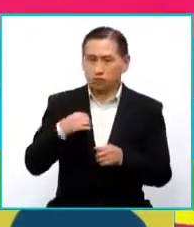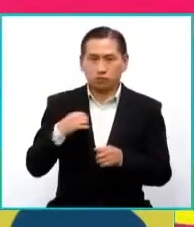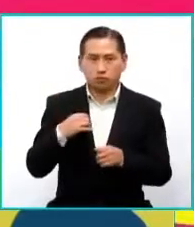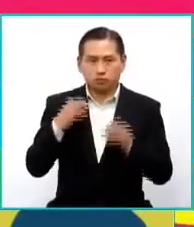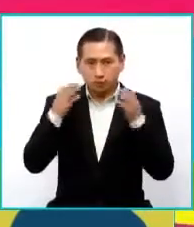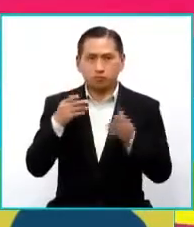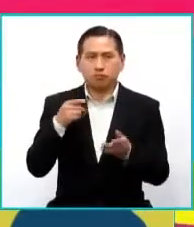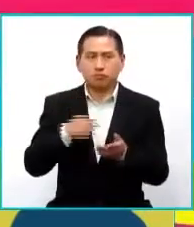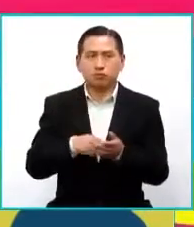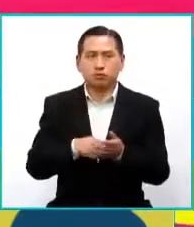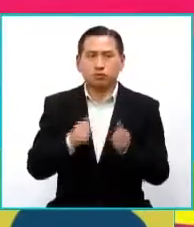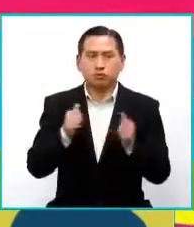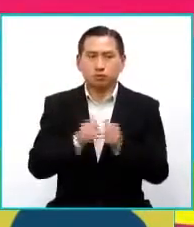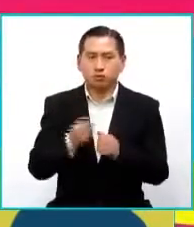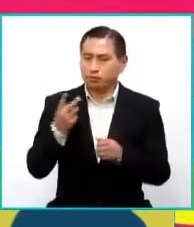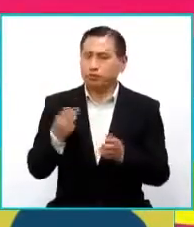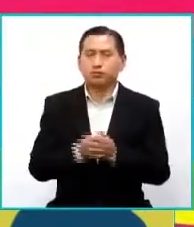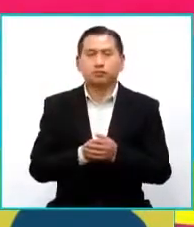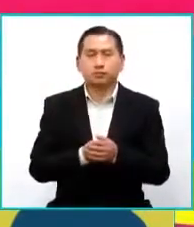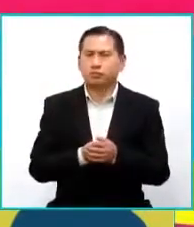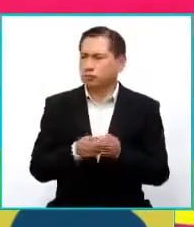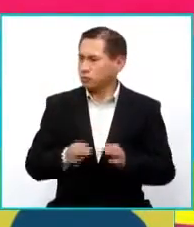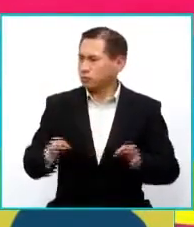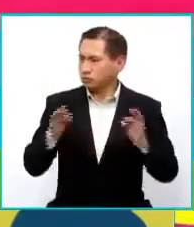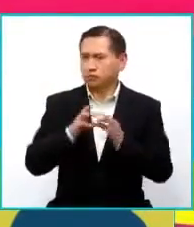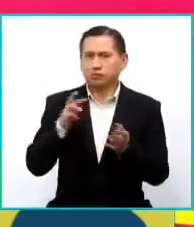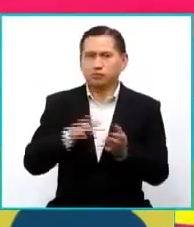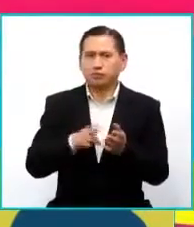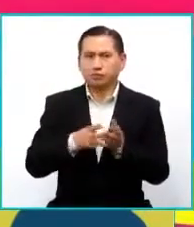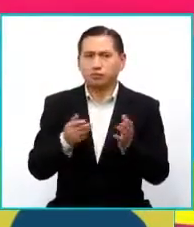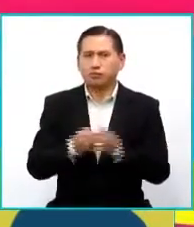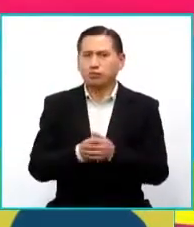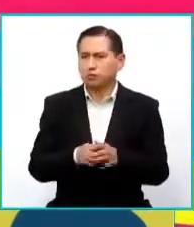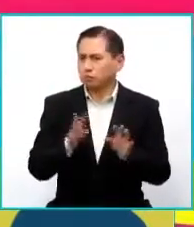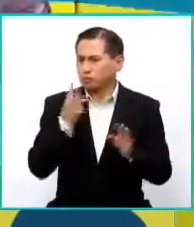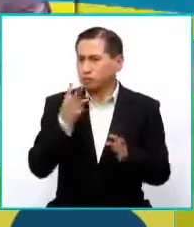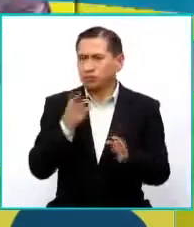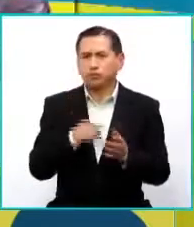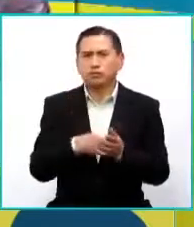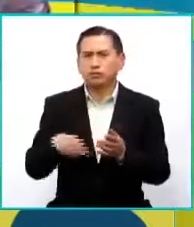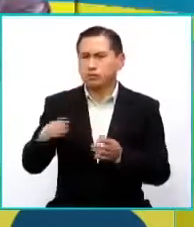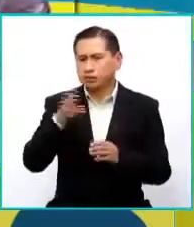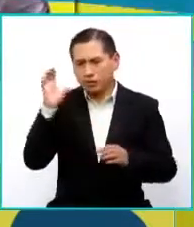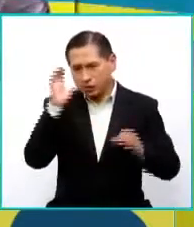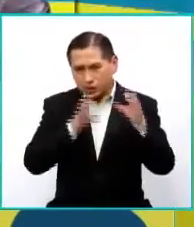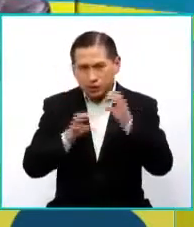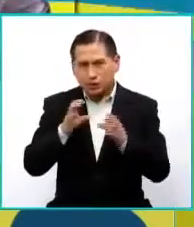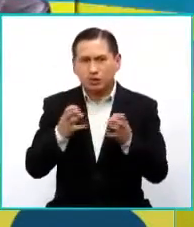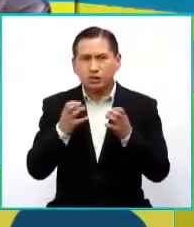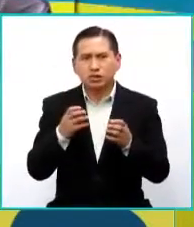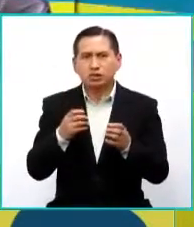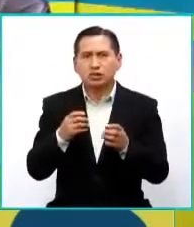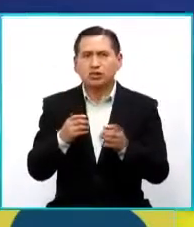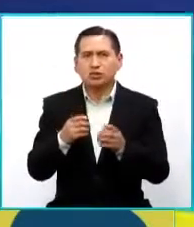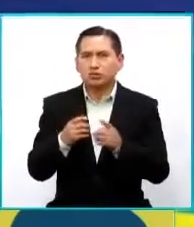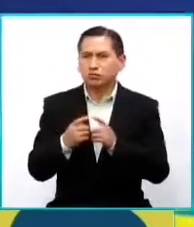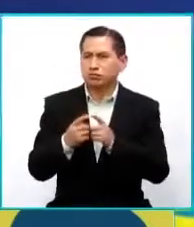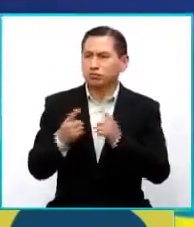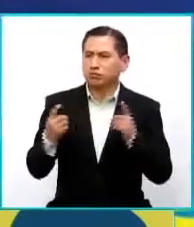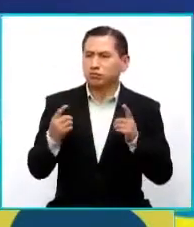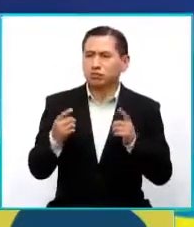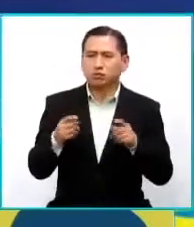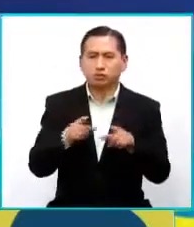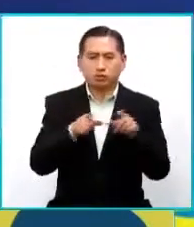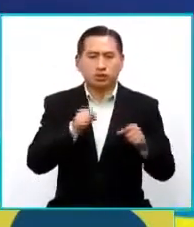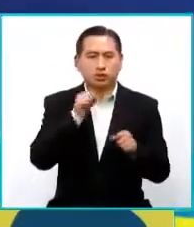tenido con Iván, ¿no? Y todo un reto porque, mira, que siempre buscamos la forma de establecer distanciamiento entre el